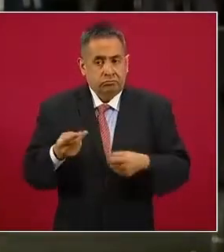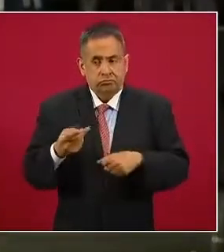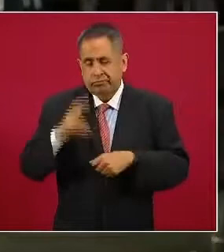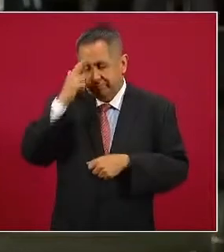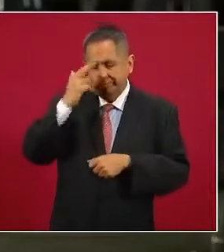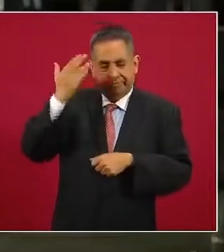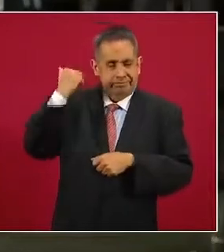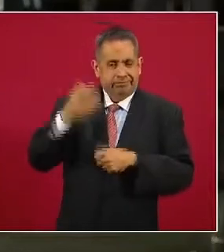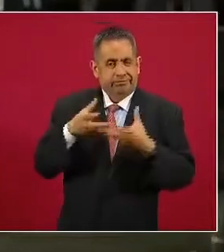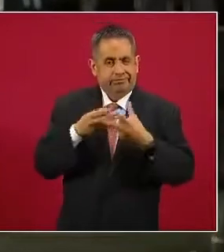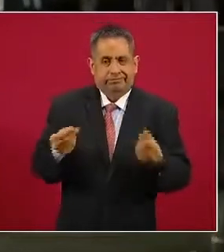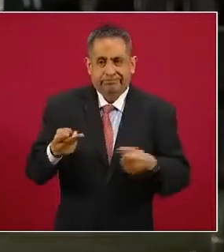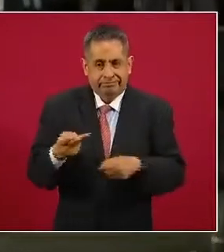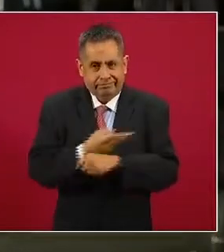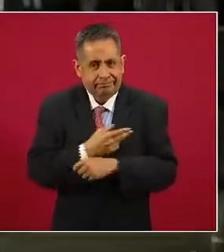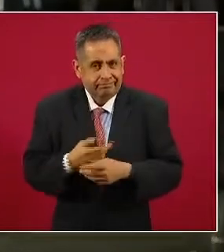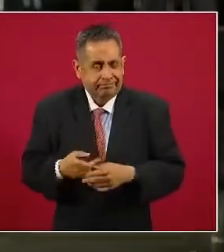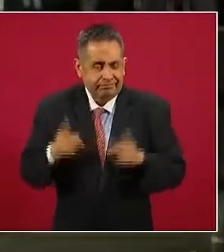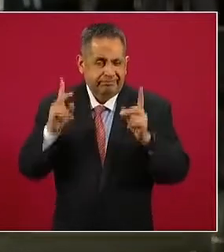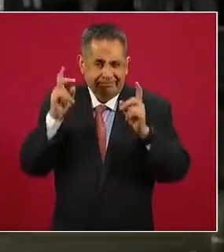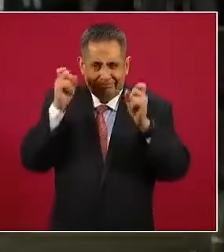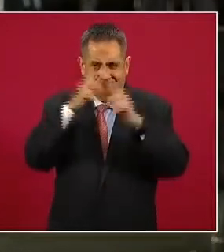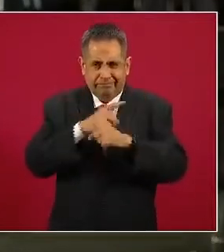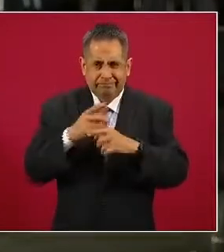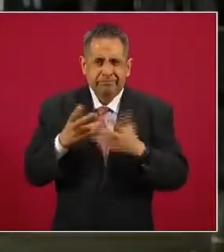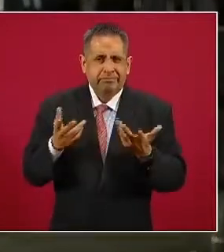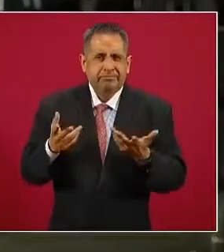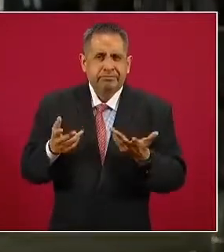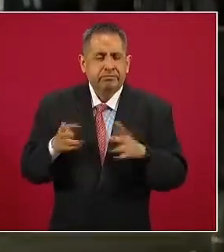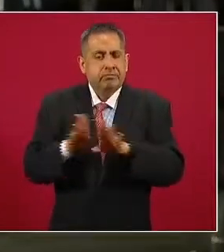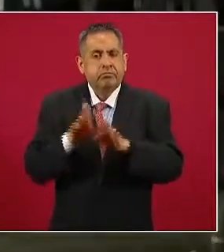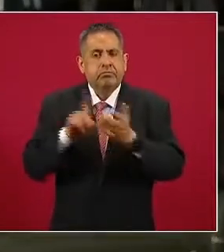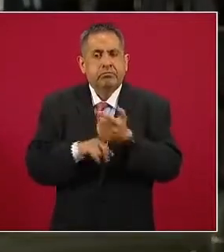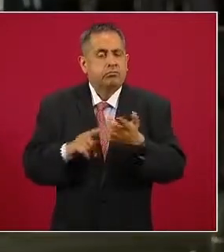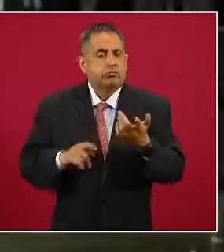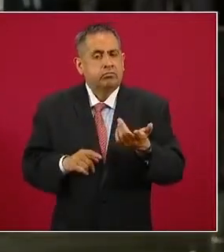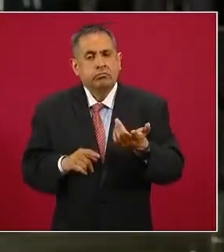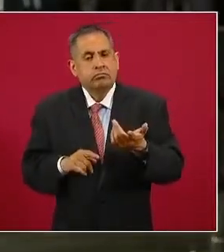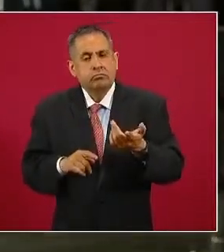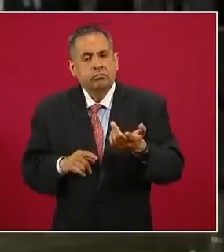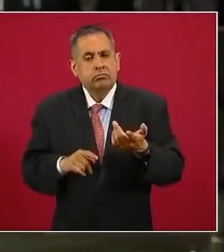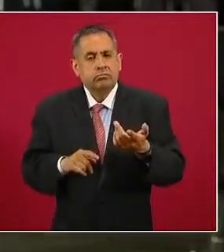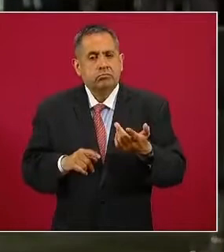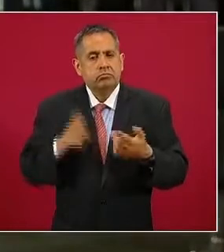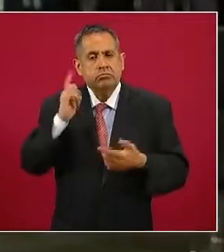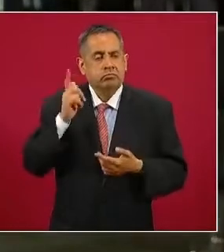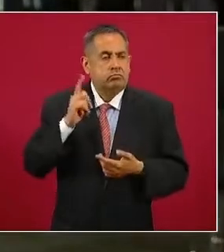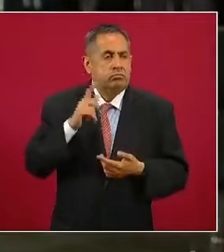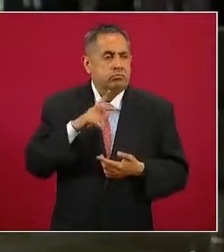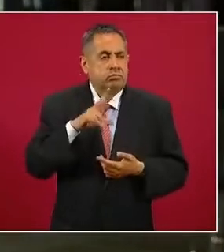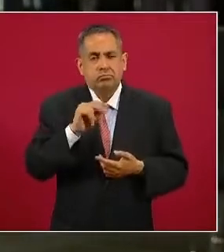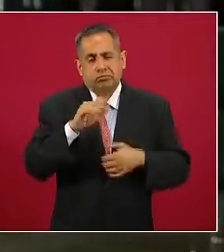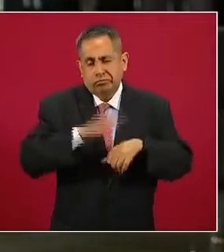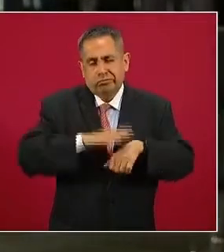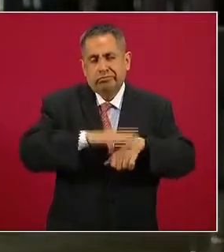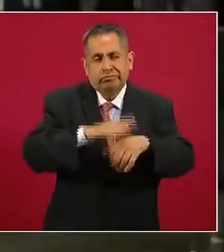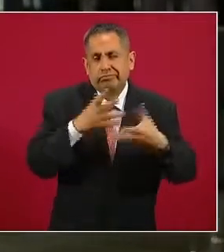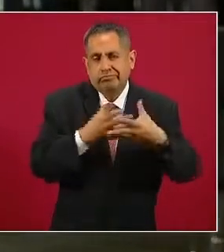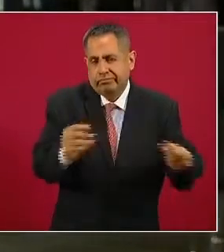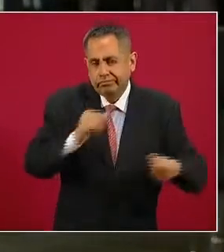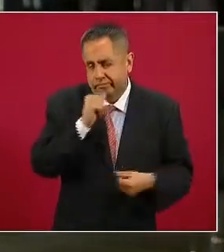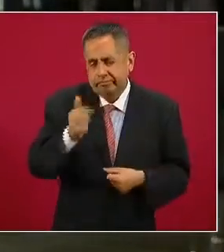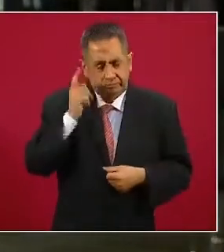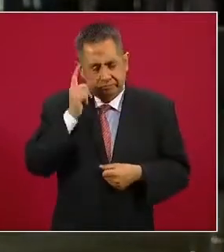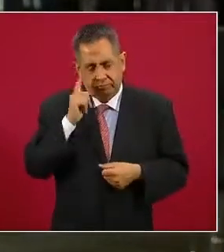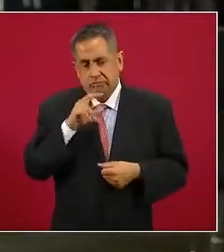desaparecidos es una situación complicada en la que en muchas ocasiones bueno pues no quisiera haber que se dieran más cifras de personas